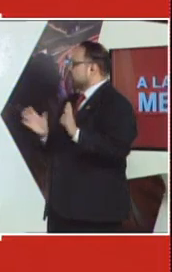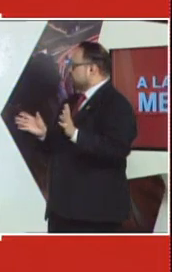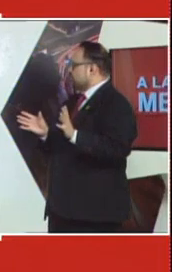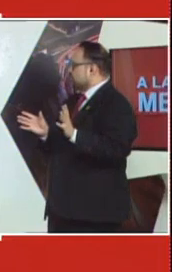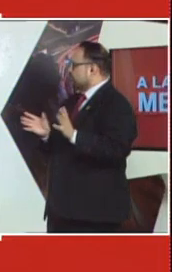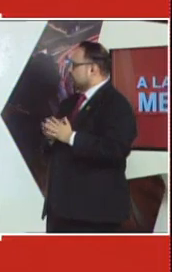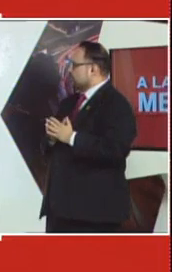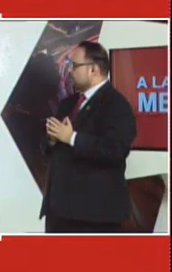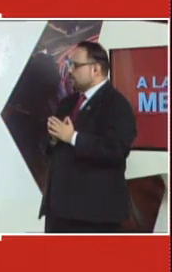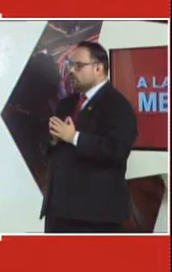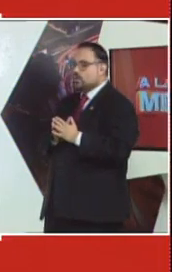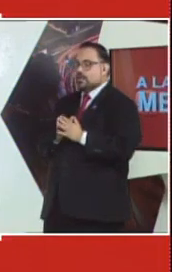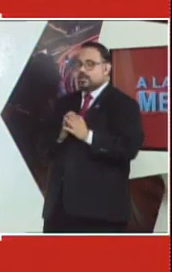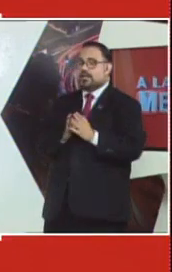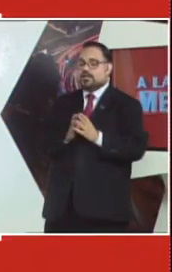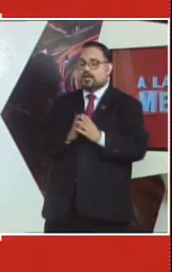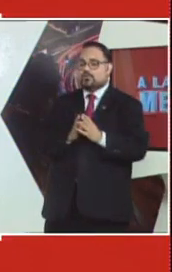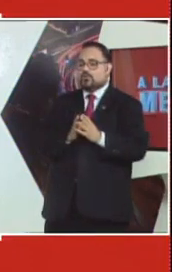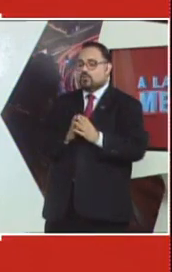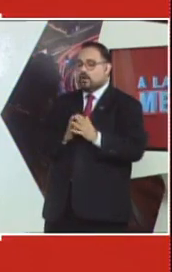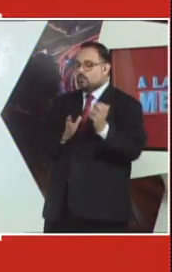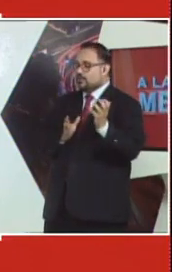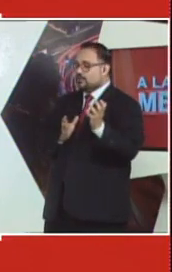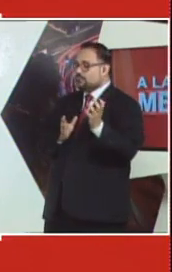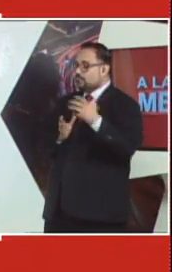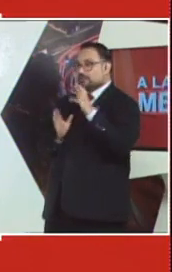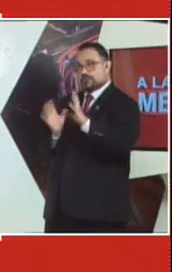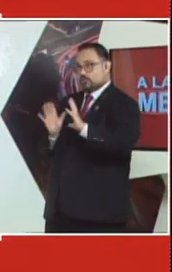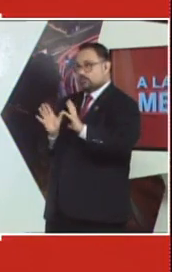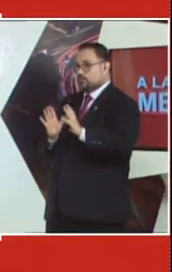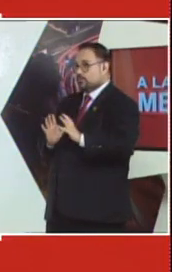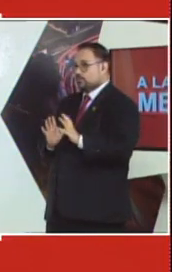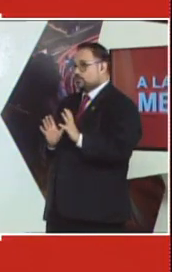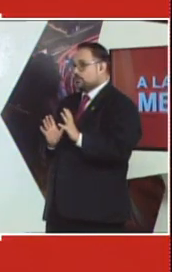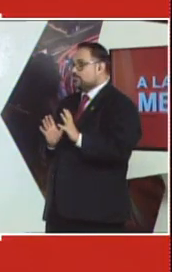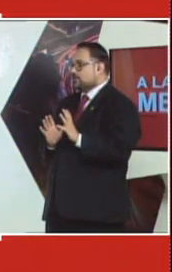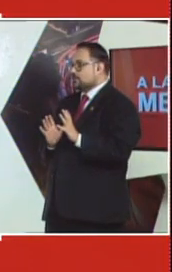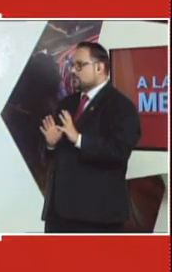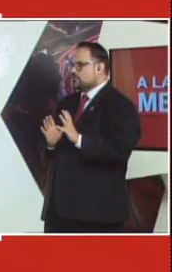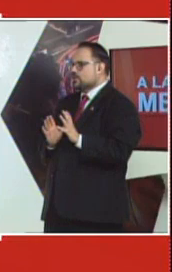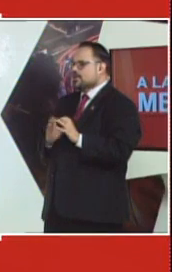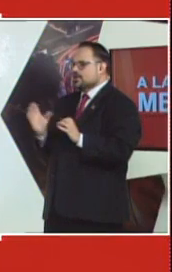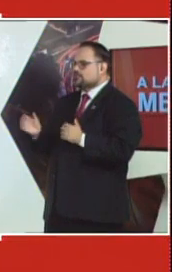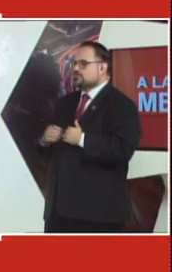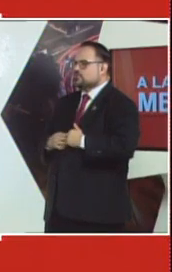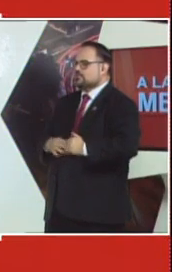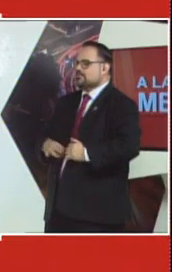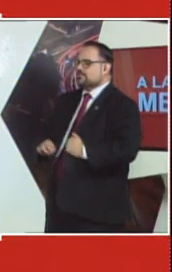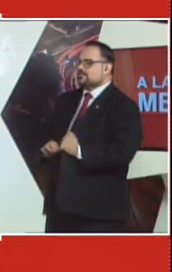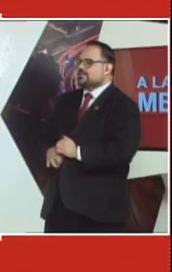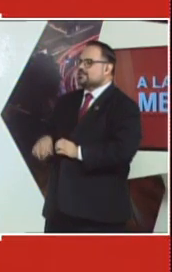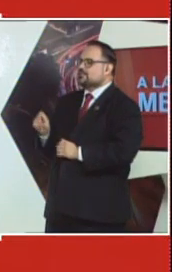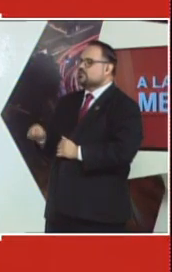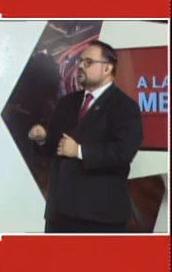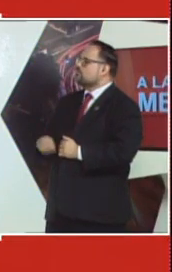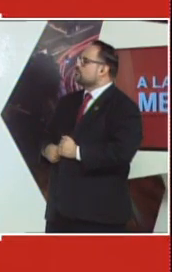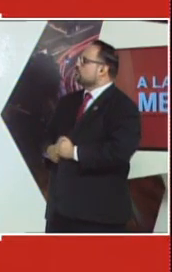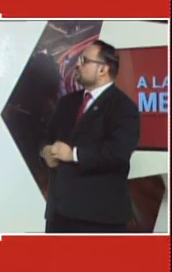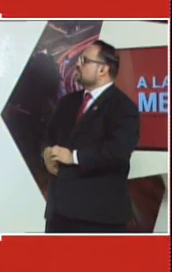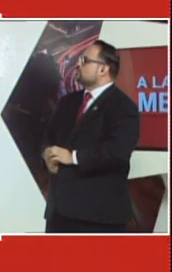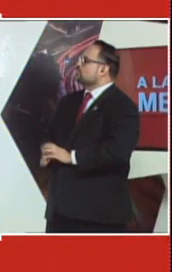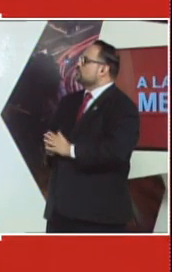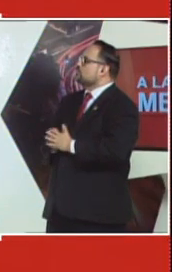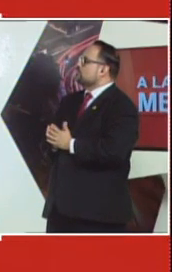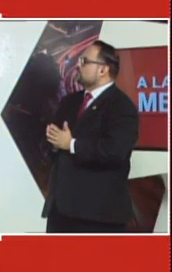desesperación del confinamiento y que ya no aguantan, pero se le está olvidando un poquito el tema de la salud y las personas que piensan que este no es el